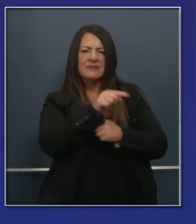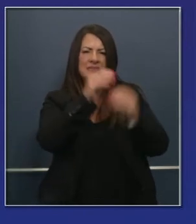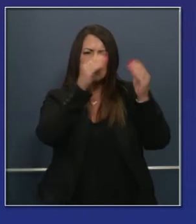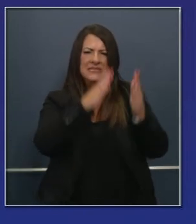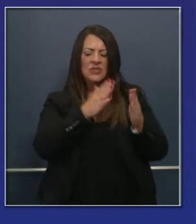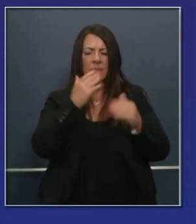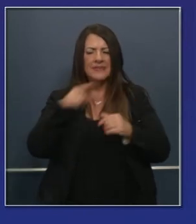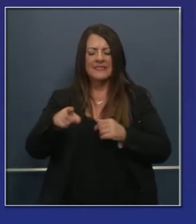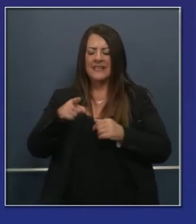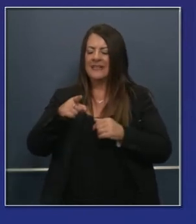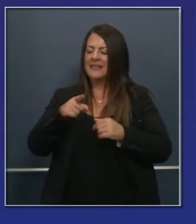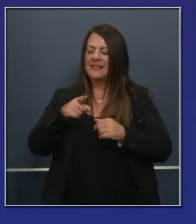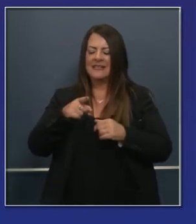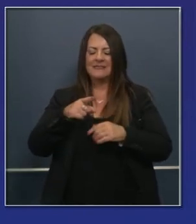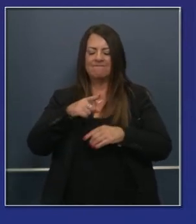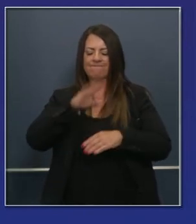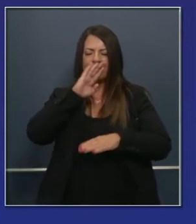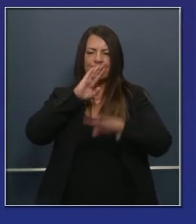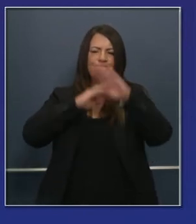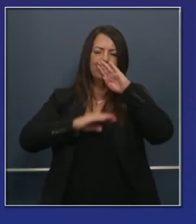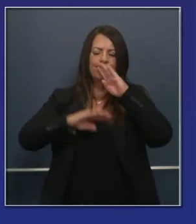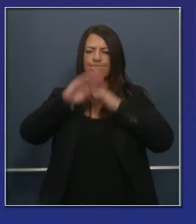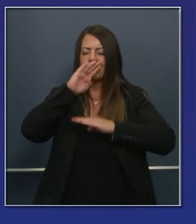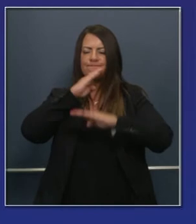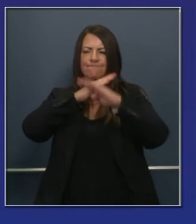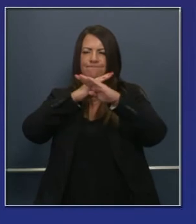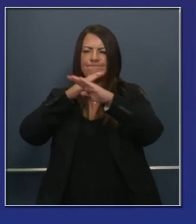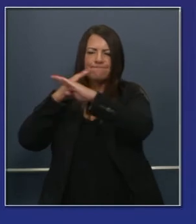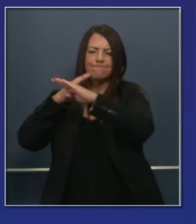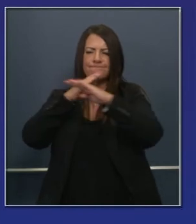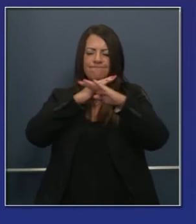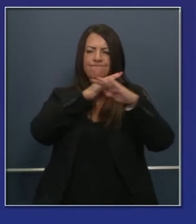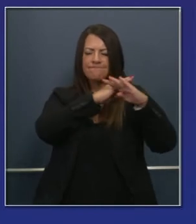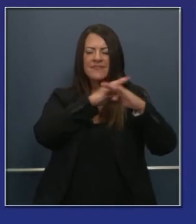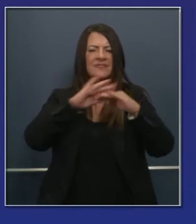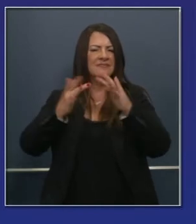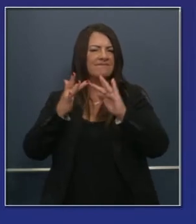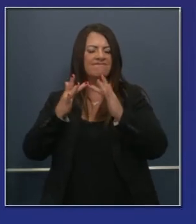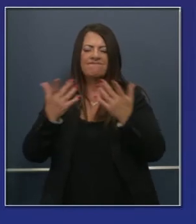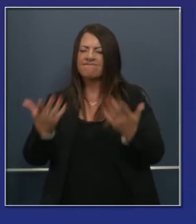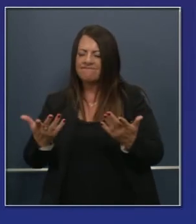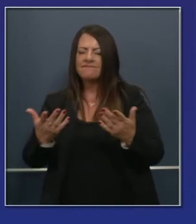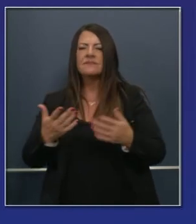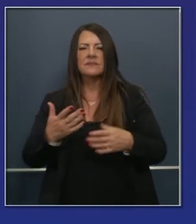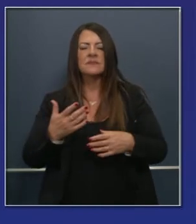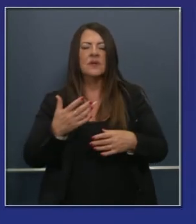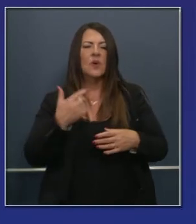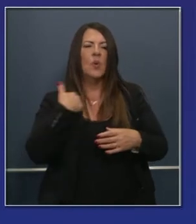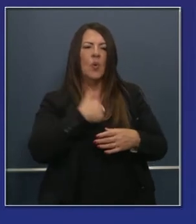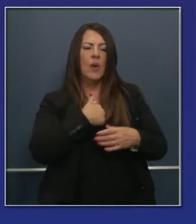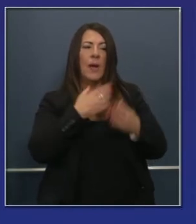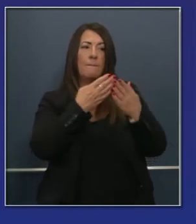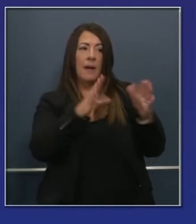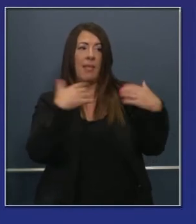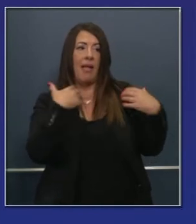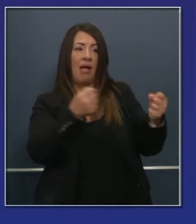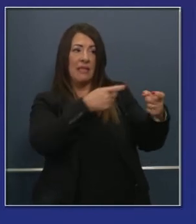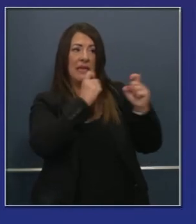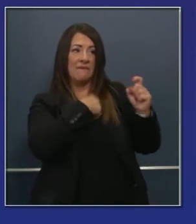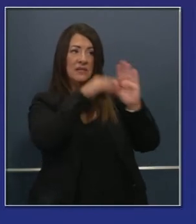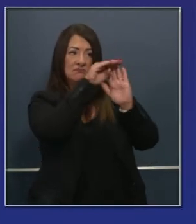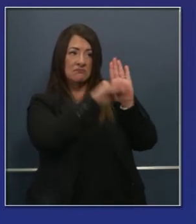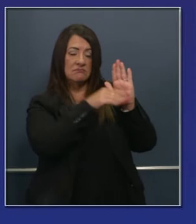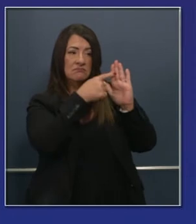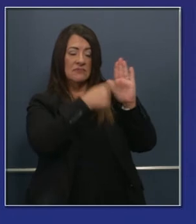que se les dificulta conectarse en línea. Estamos trabajando con el Departamento de